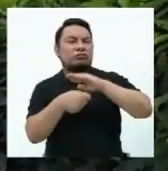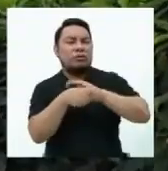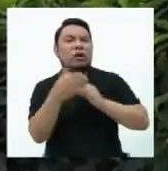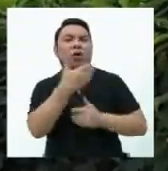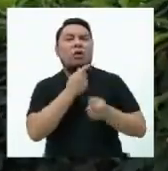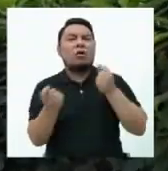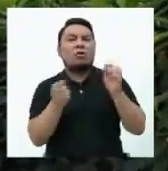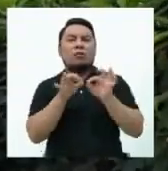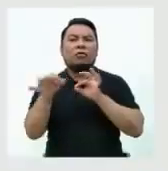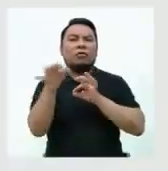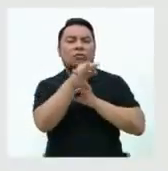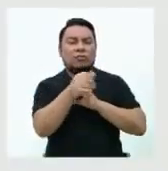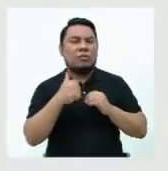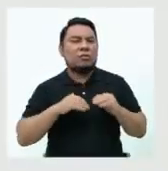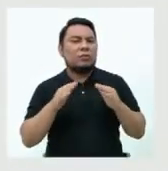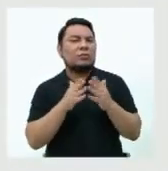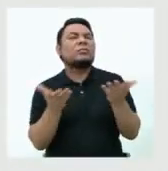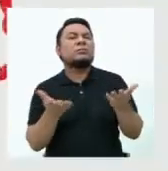regionales y locales?